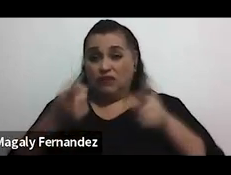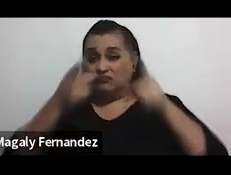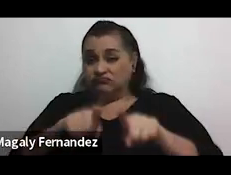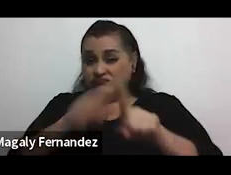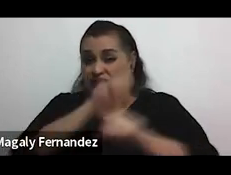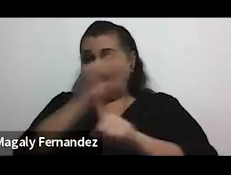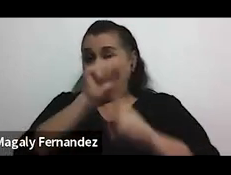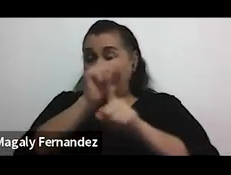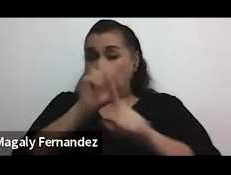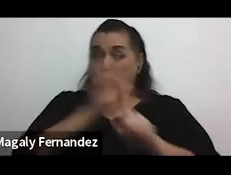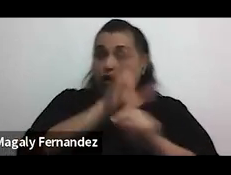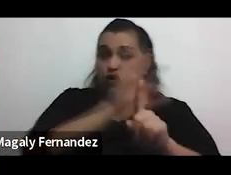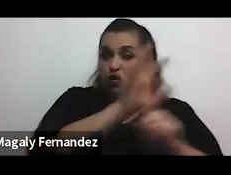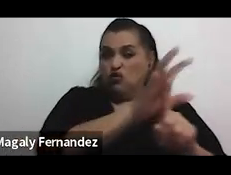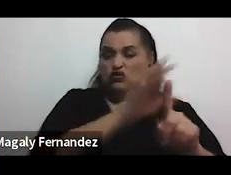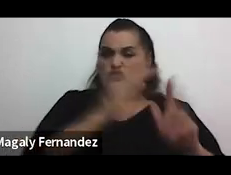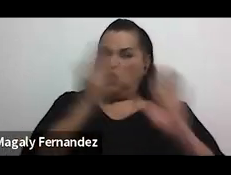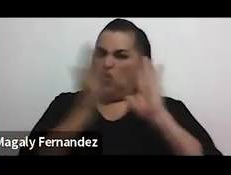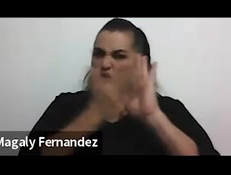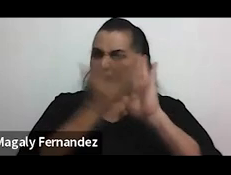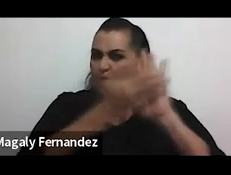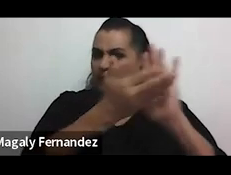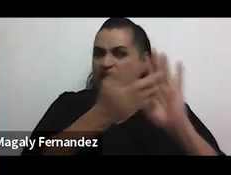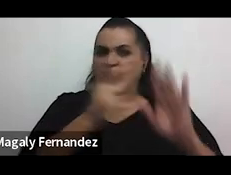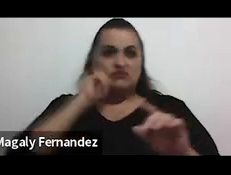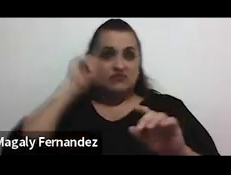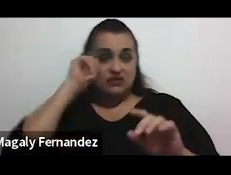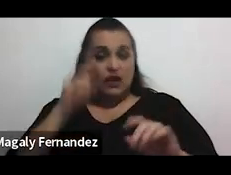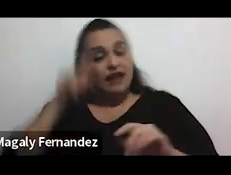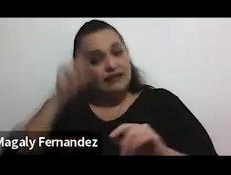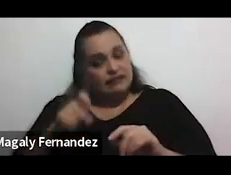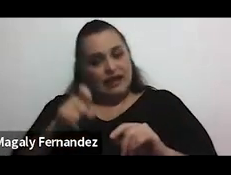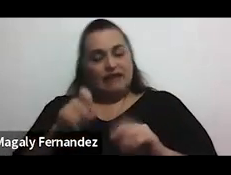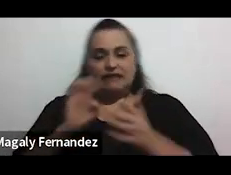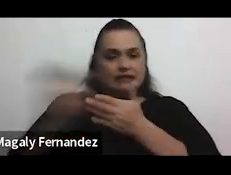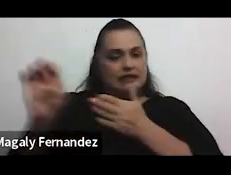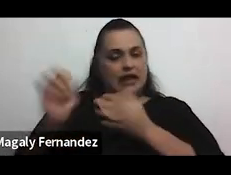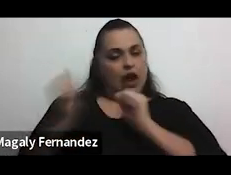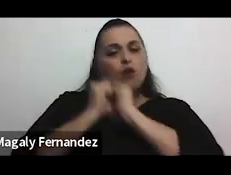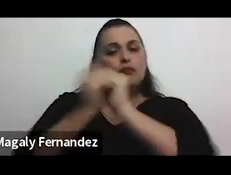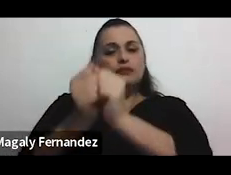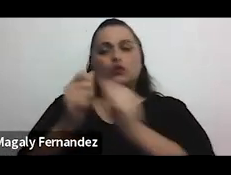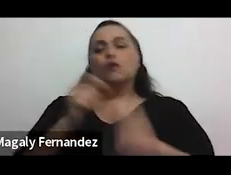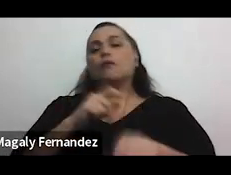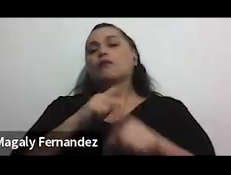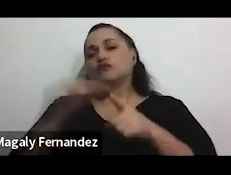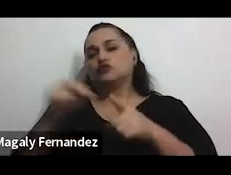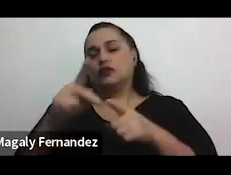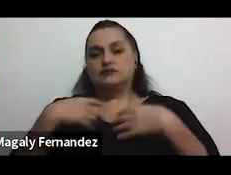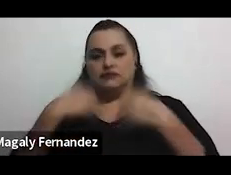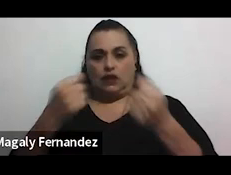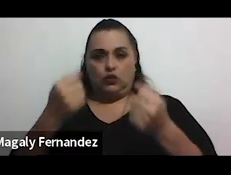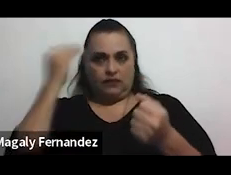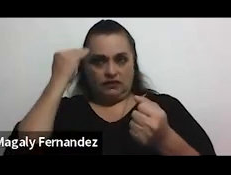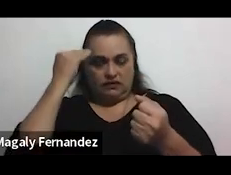de acoso una situación de hostigamiento sexual amerita inevitablemente un acompañamiento profesional en la salud mental porque son